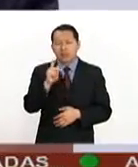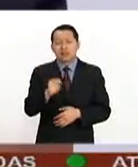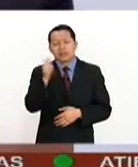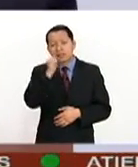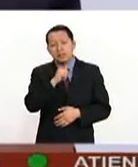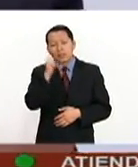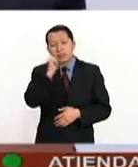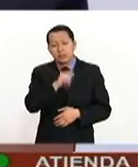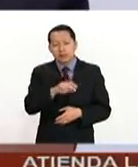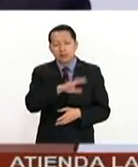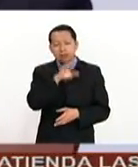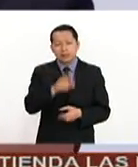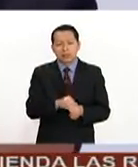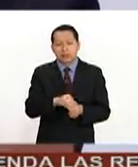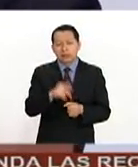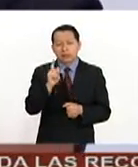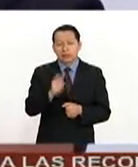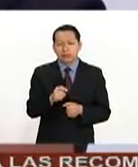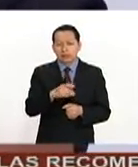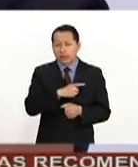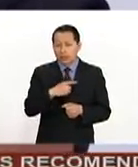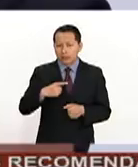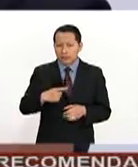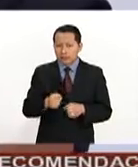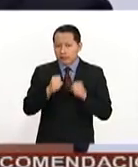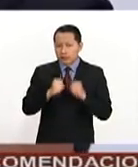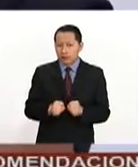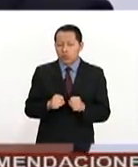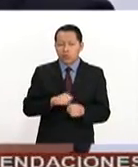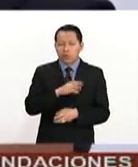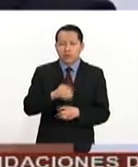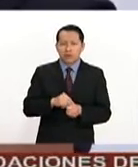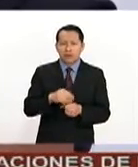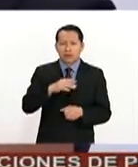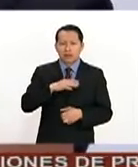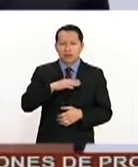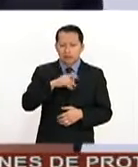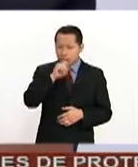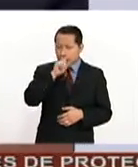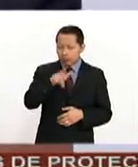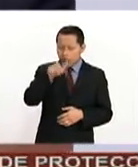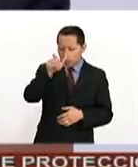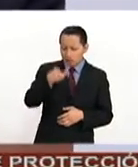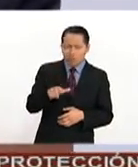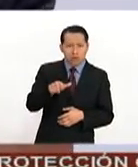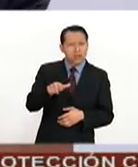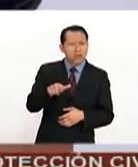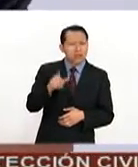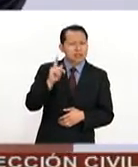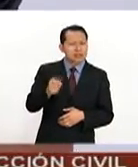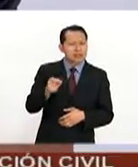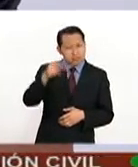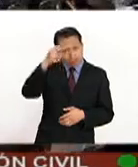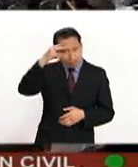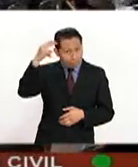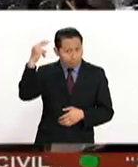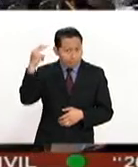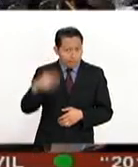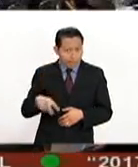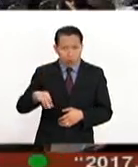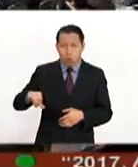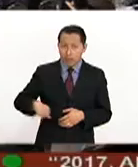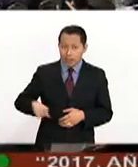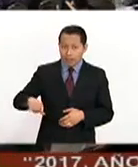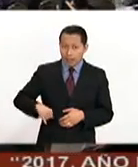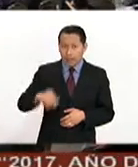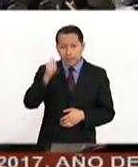todo momento, nos aseguraremos de que la dignidad y los intereses de México sean